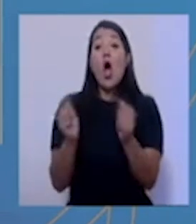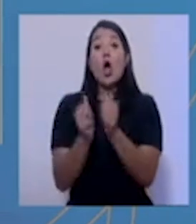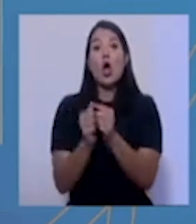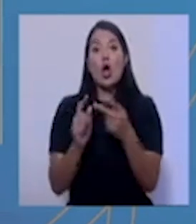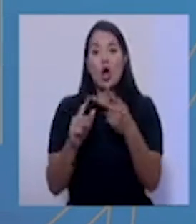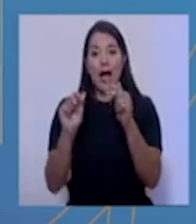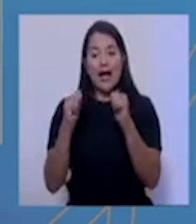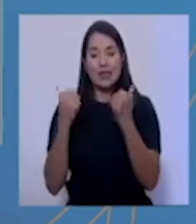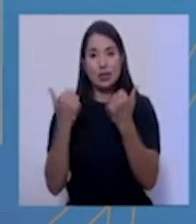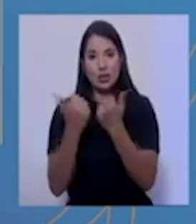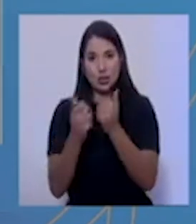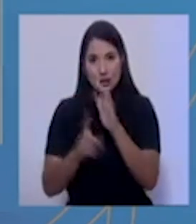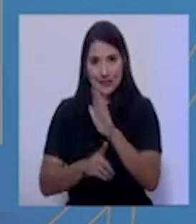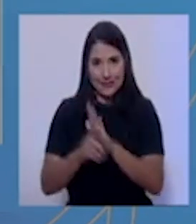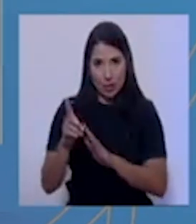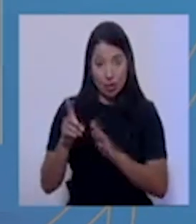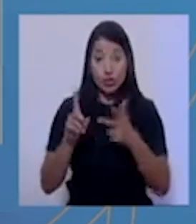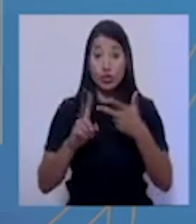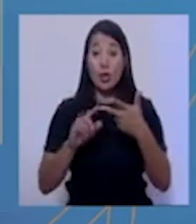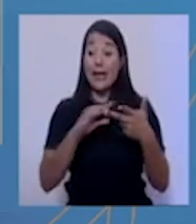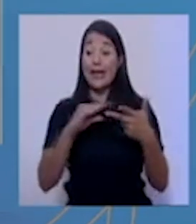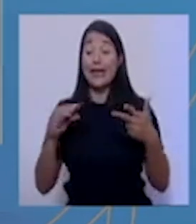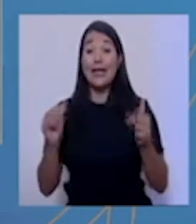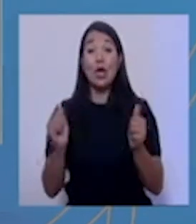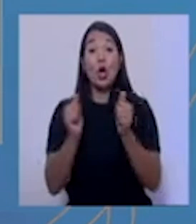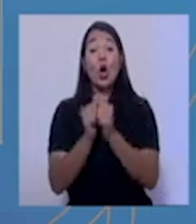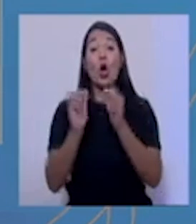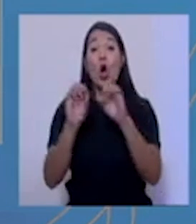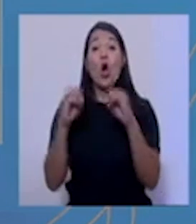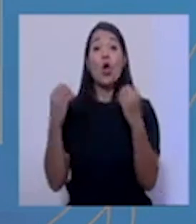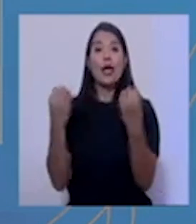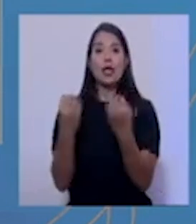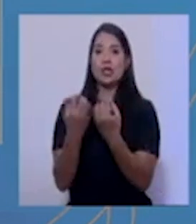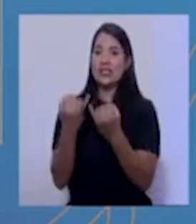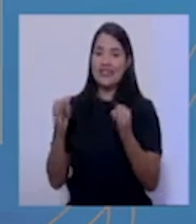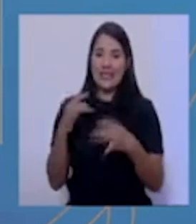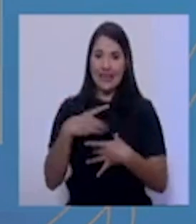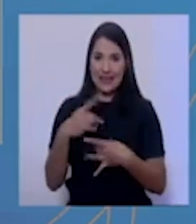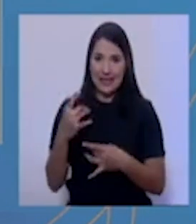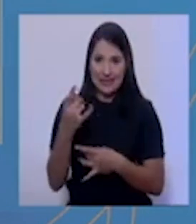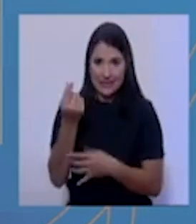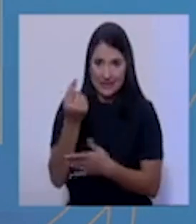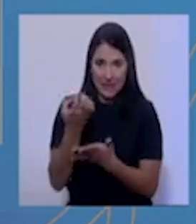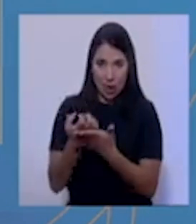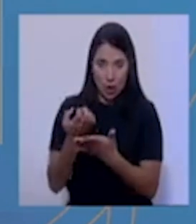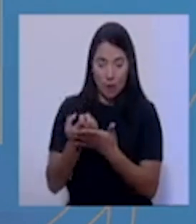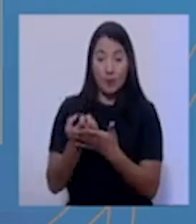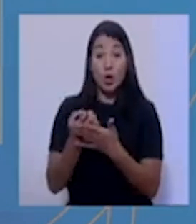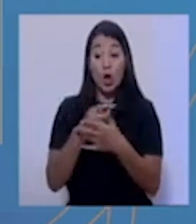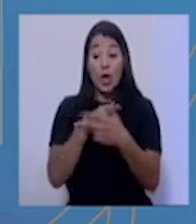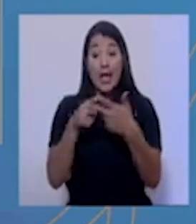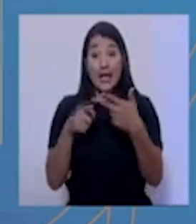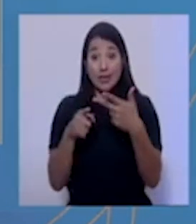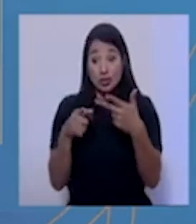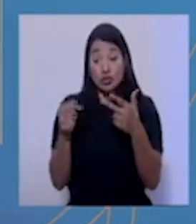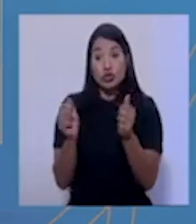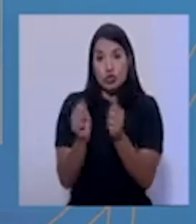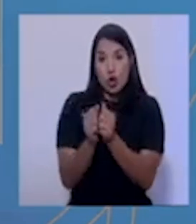asociaciones de desarrollo y con organizaciones sin fines de lucro, ha logrado levantar hasta el día de hoy